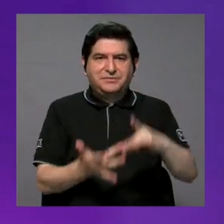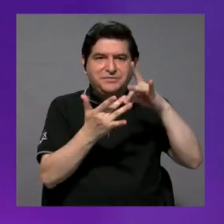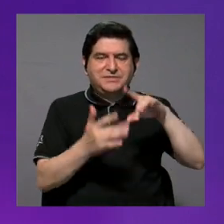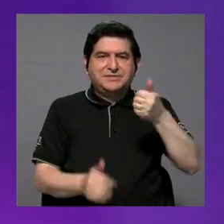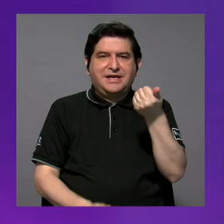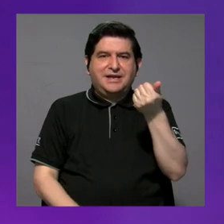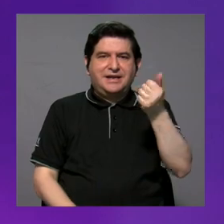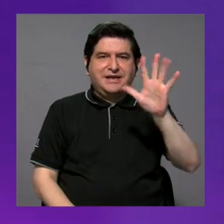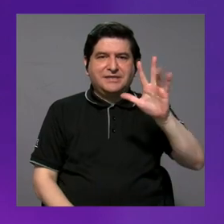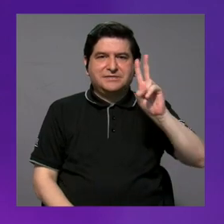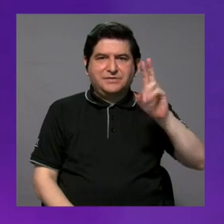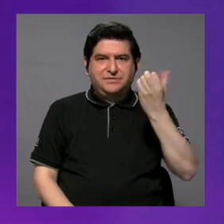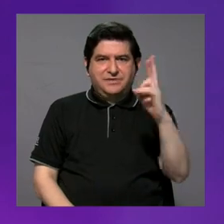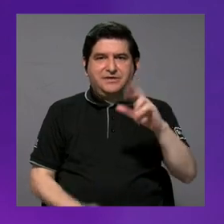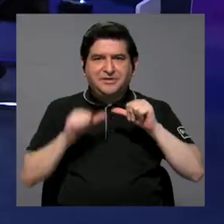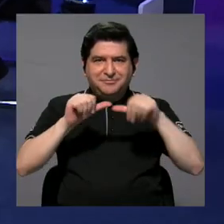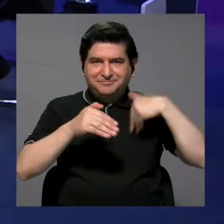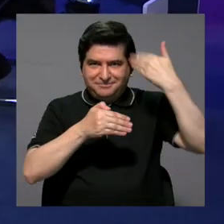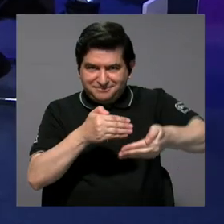UCR. Ya volvemos.